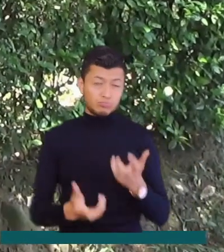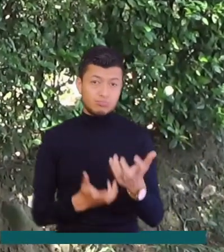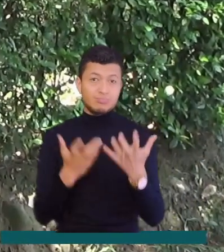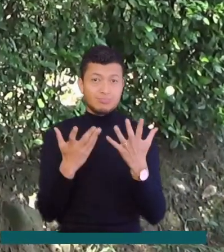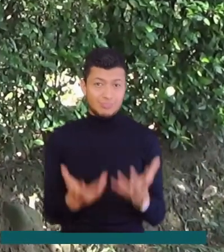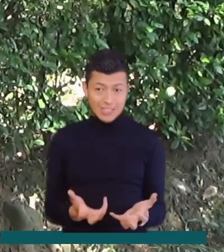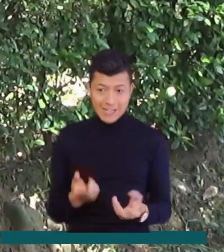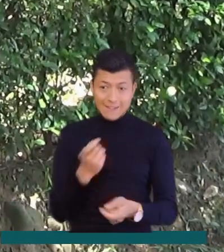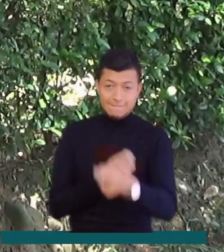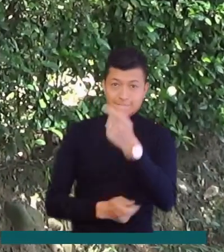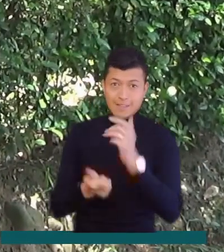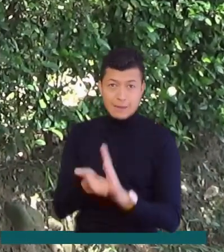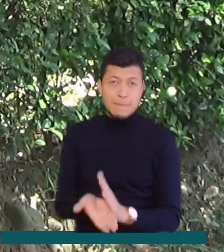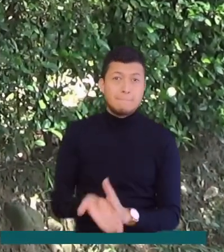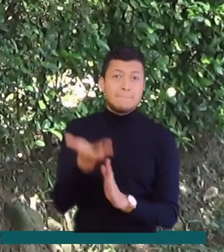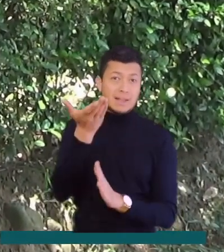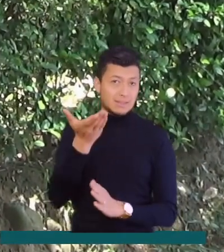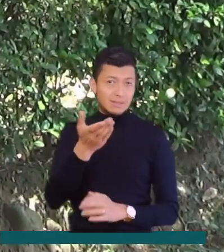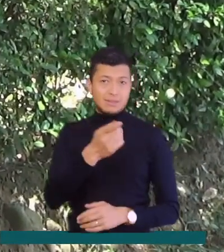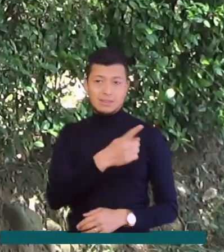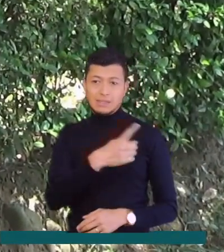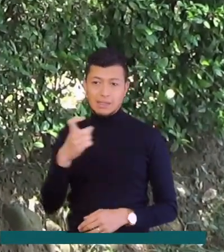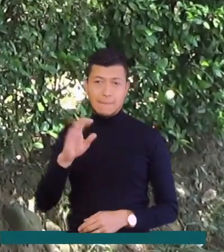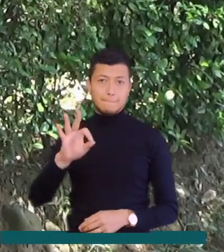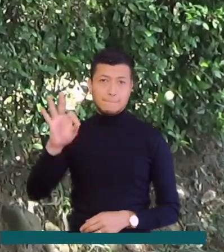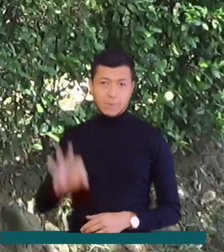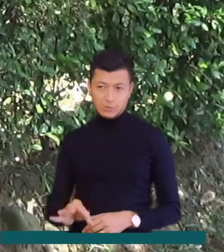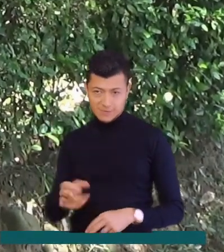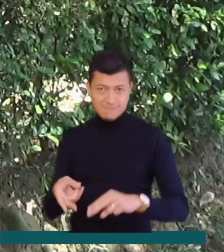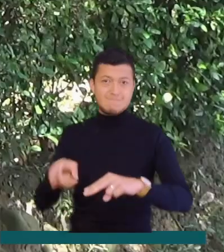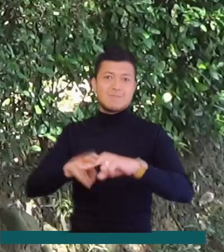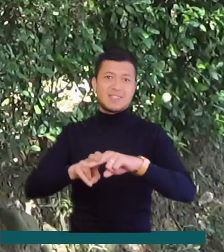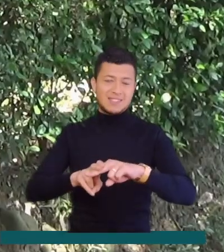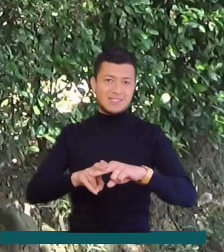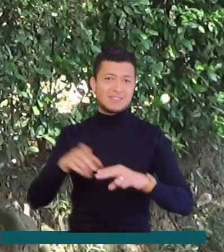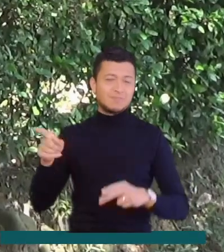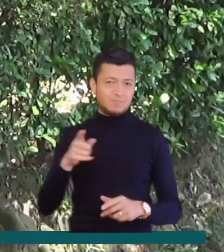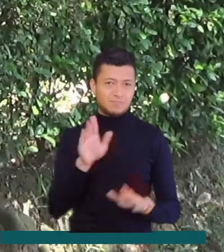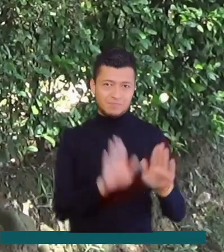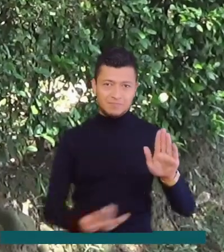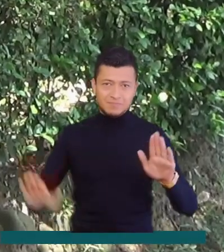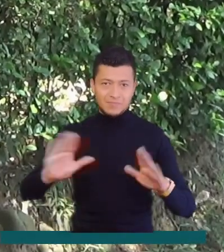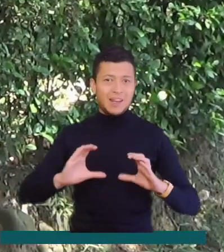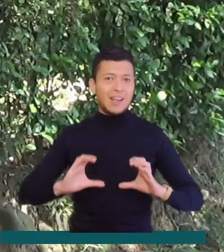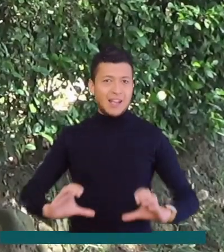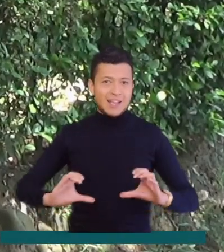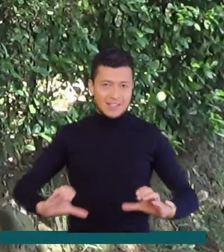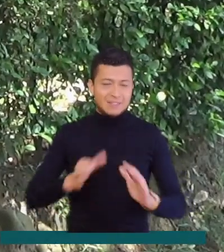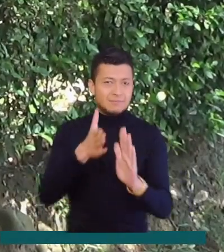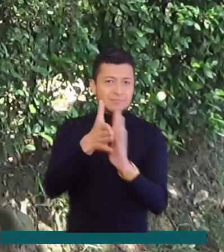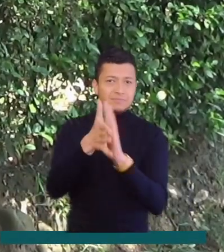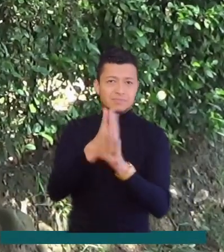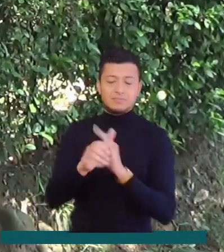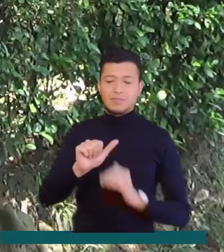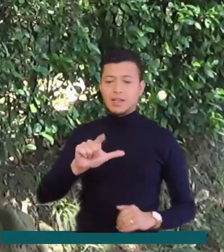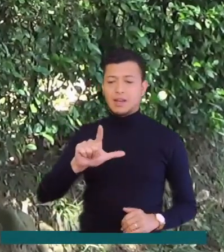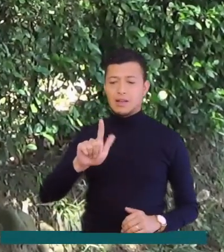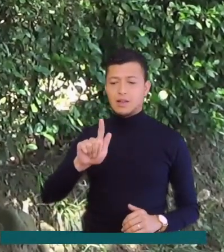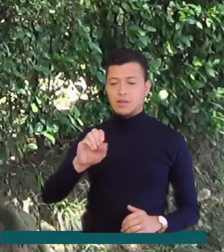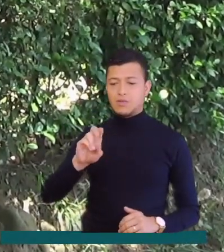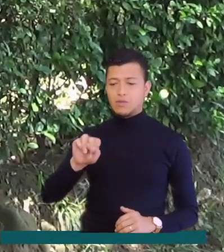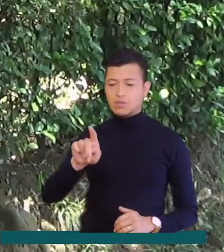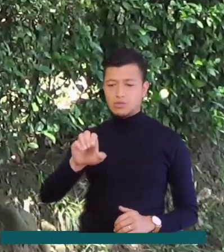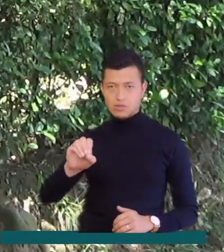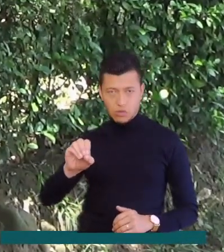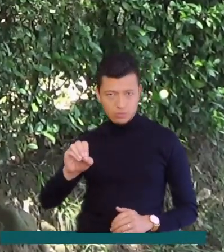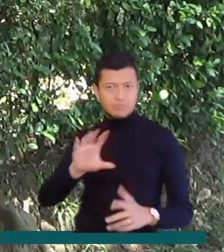esperan incrementen sus ventas en cerca del 100%. Desde el departamento del Caquetá, este es un informe de Alfonso